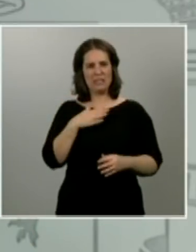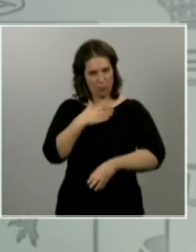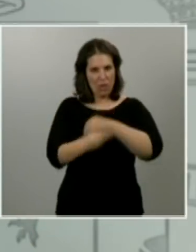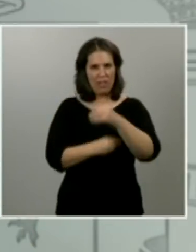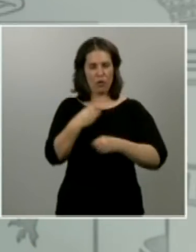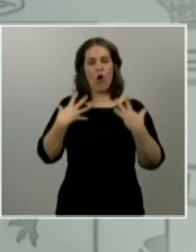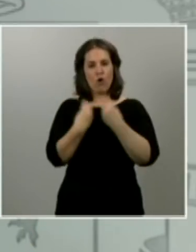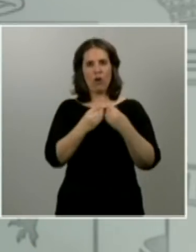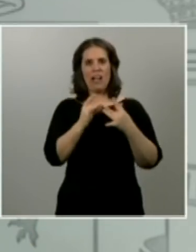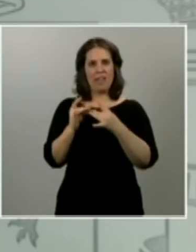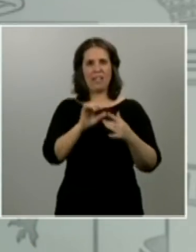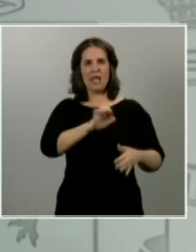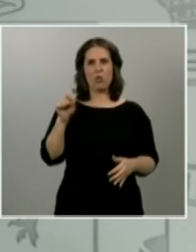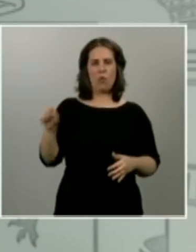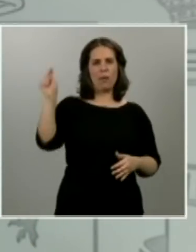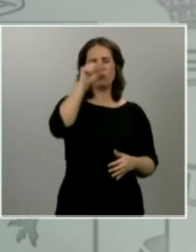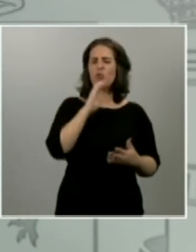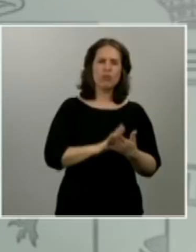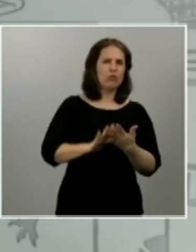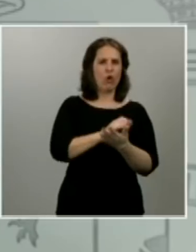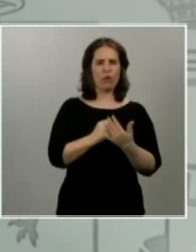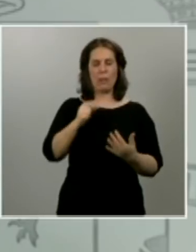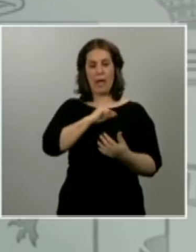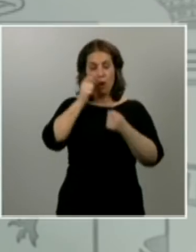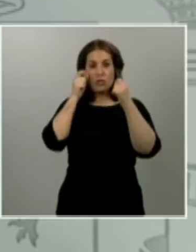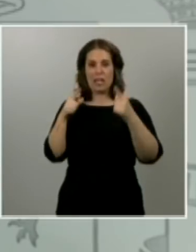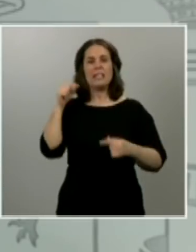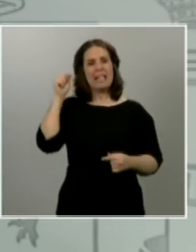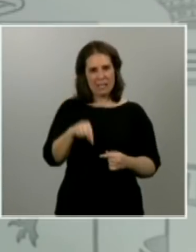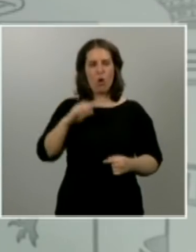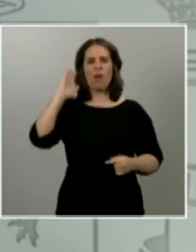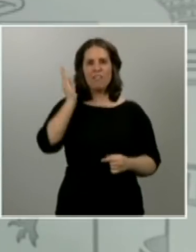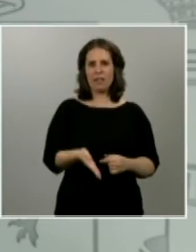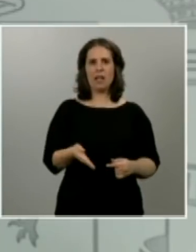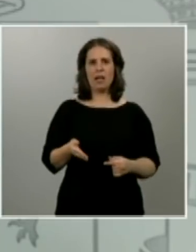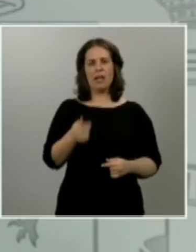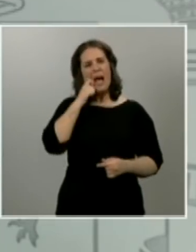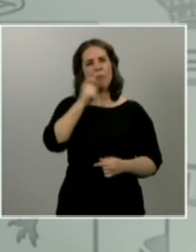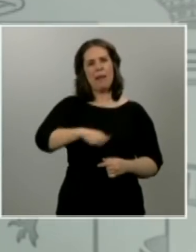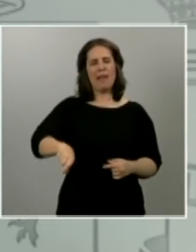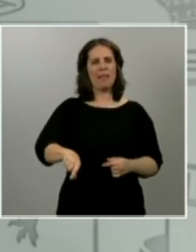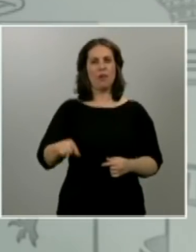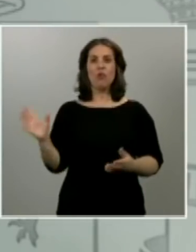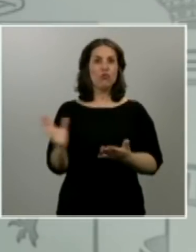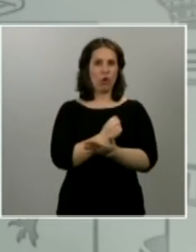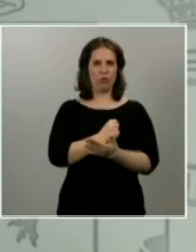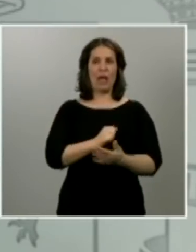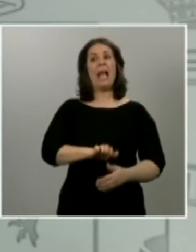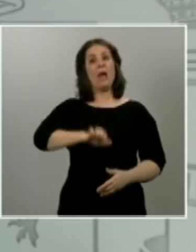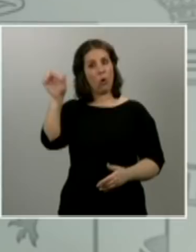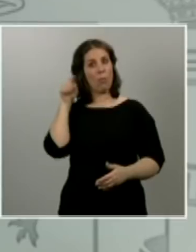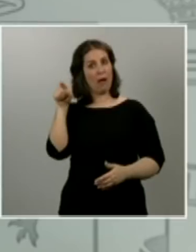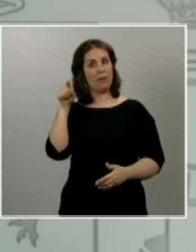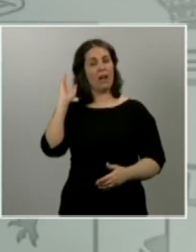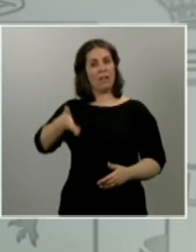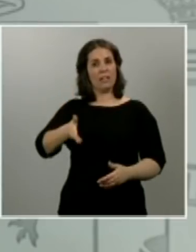de líderes europeos. Ser conscientes de que esta es una pandemia que afecta al conjunto de la humanidad, que afecta a Europa y que en consecuencia no